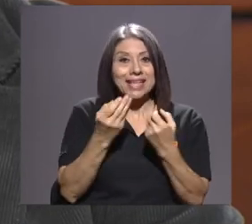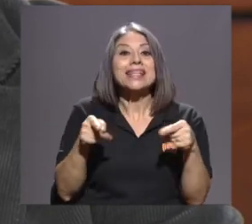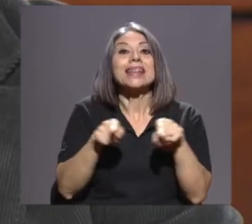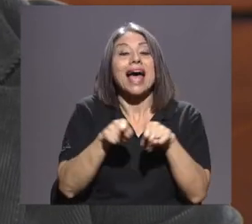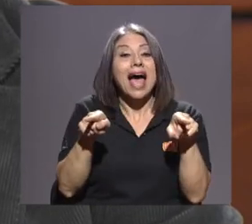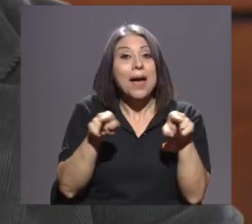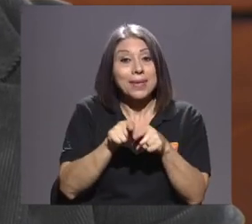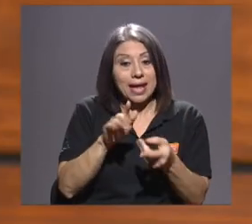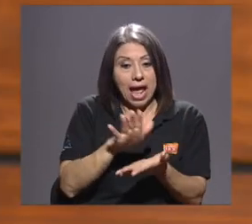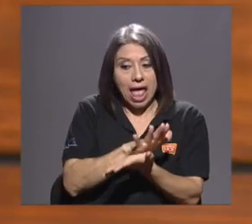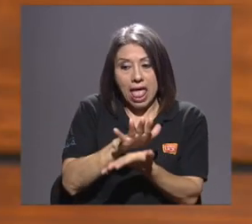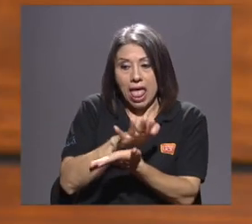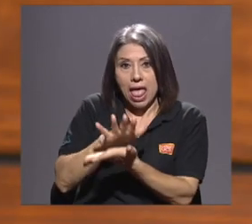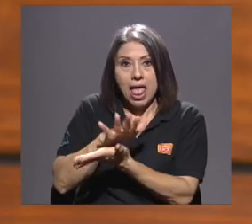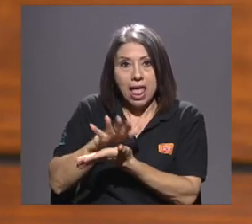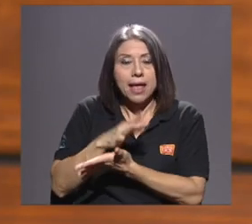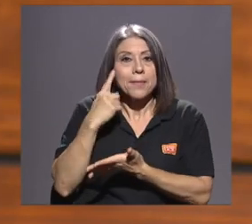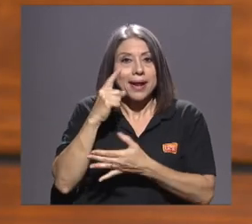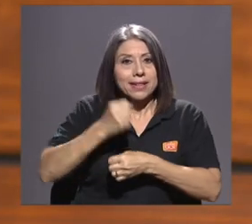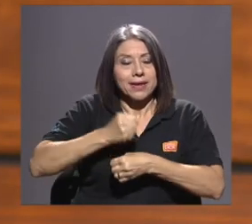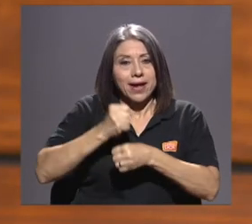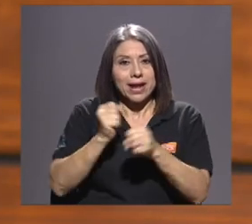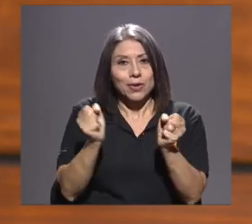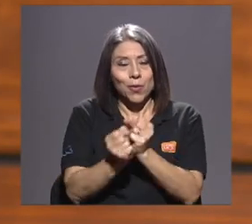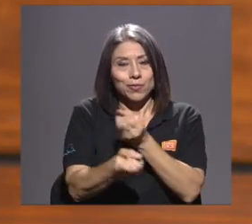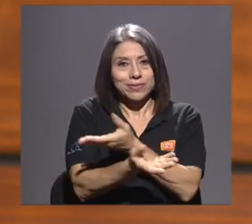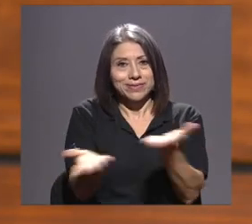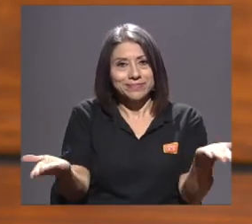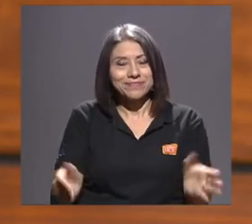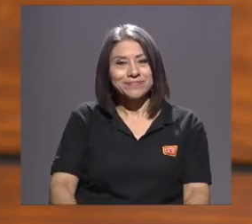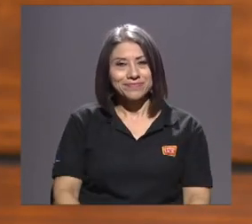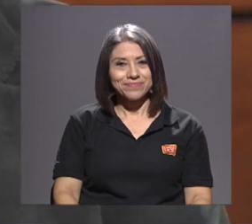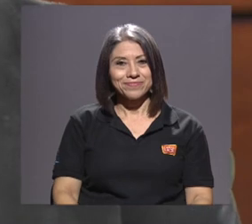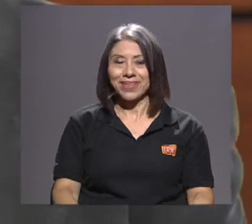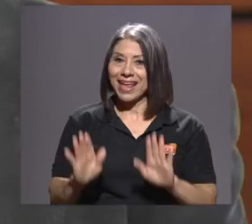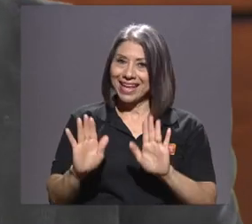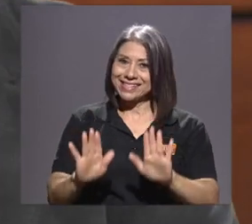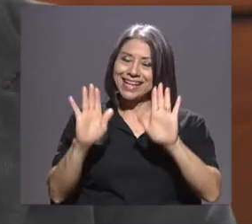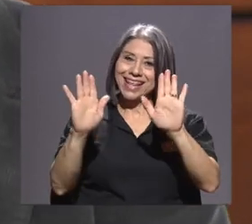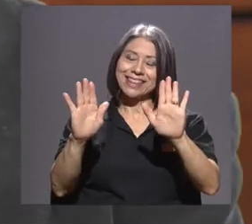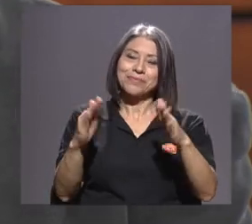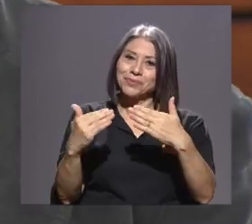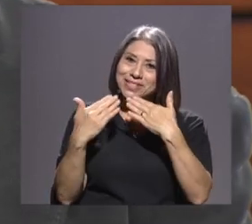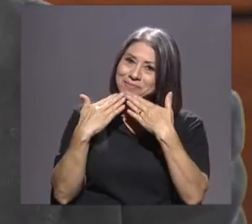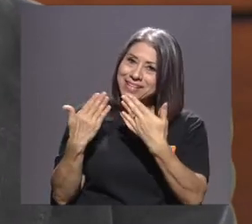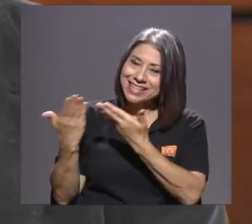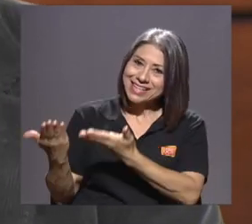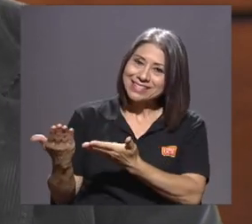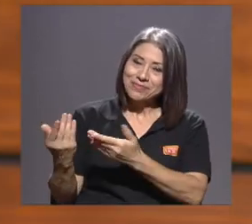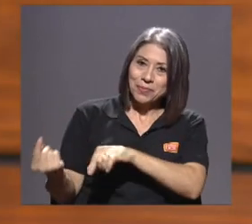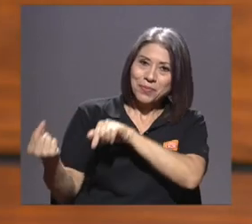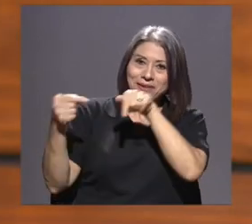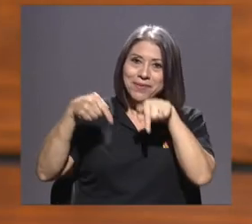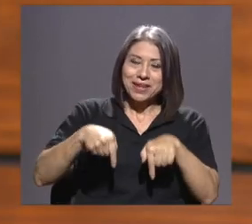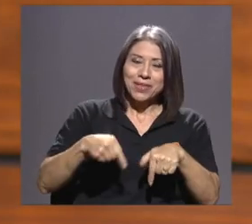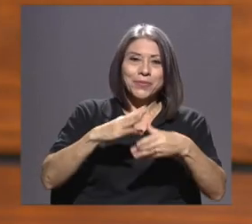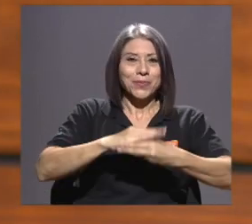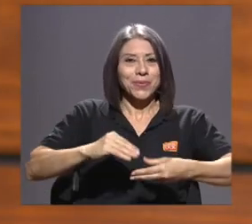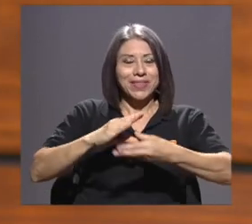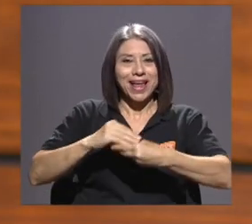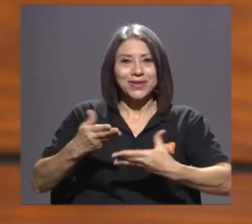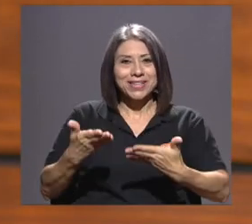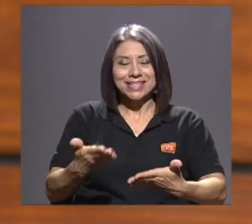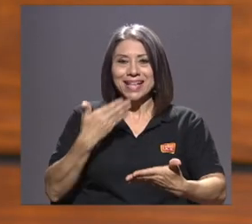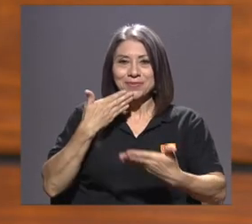las versiones impresas para poder trabajar también con estas poblaciones. Excelente. Muchísimas gracias, Mariana, por haber venido y contarnos estas